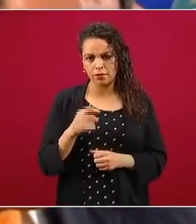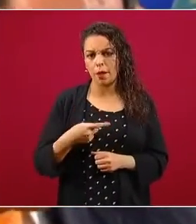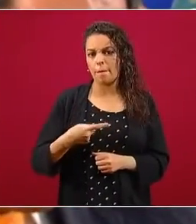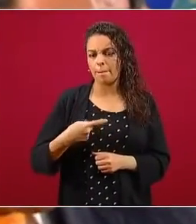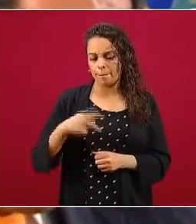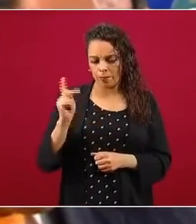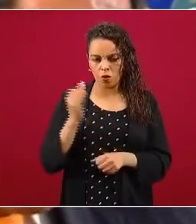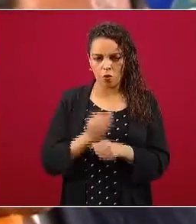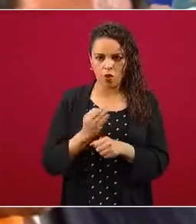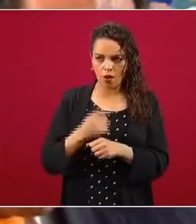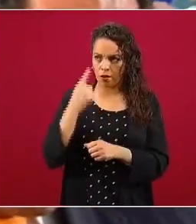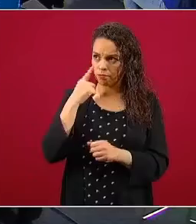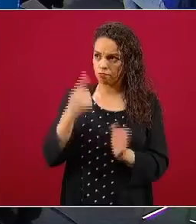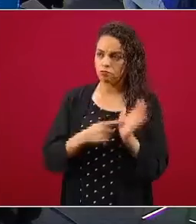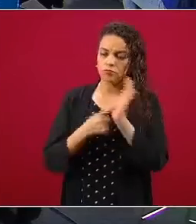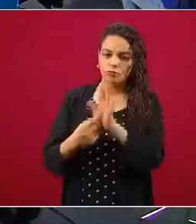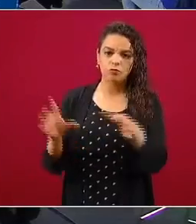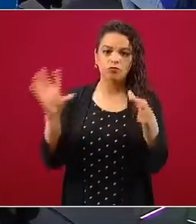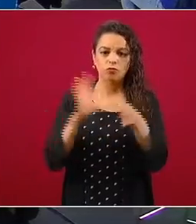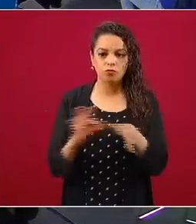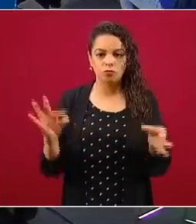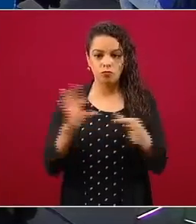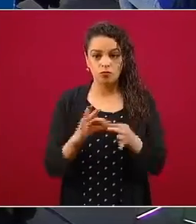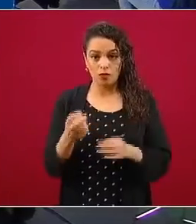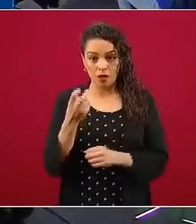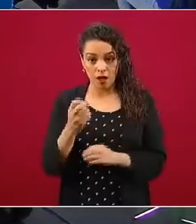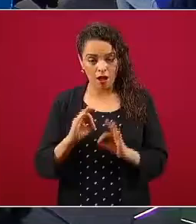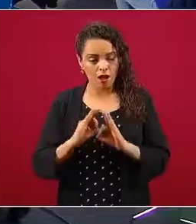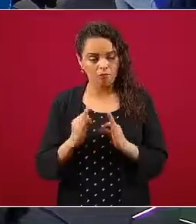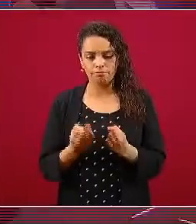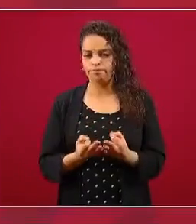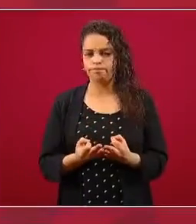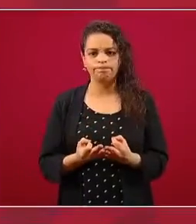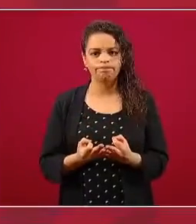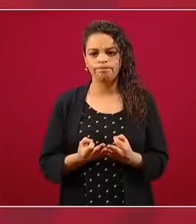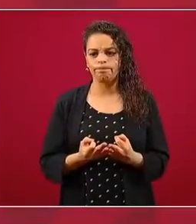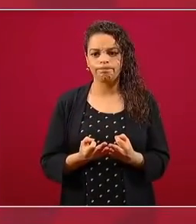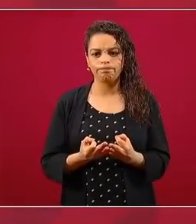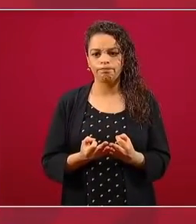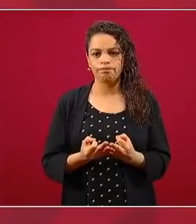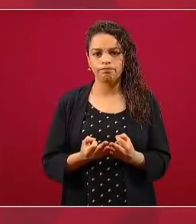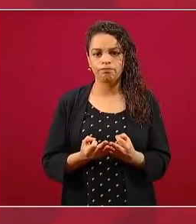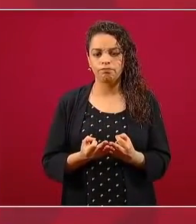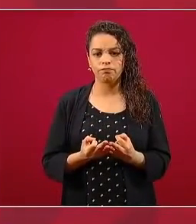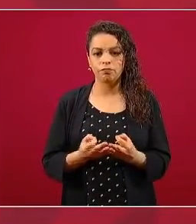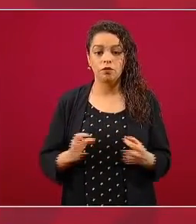no es de esa manera, de acuerdo al informe de Pemex.